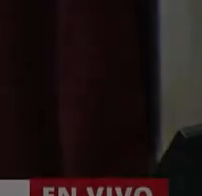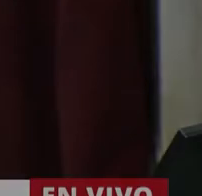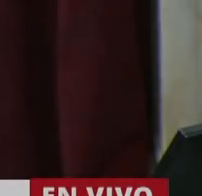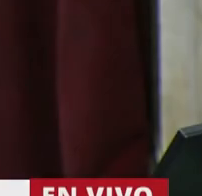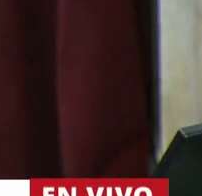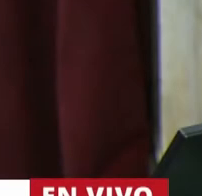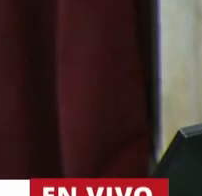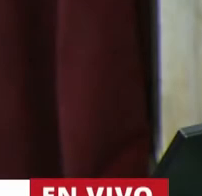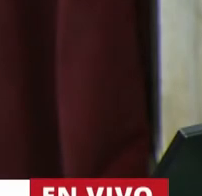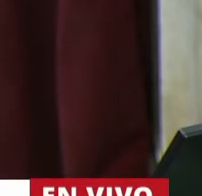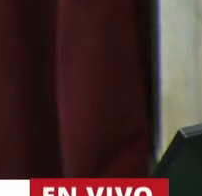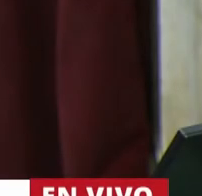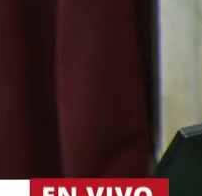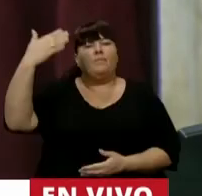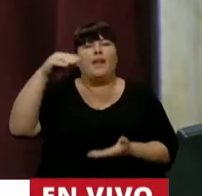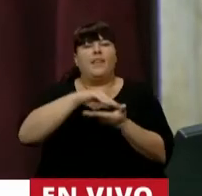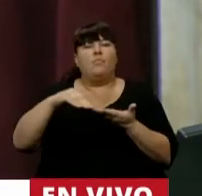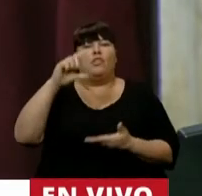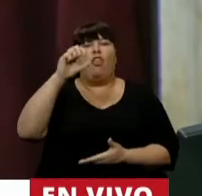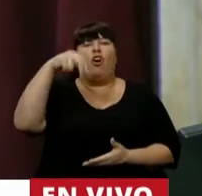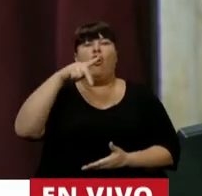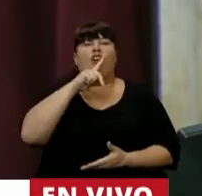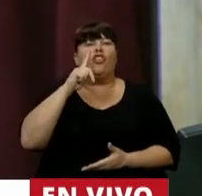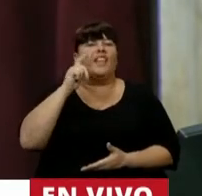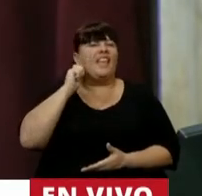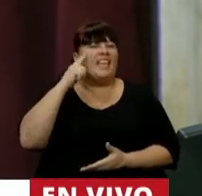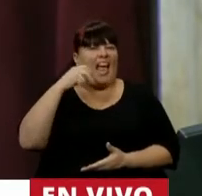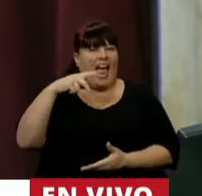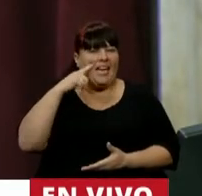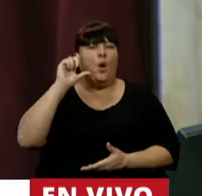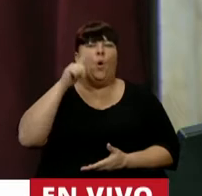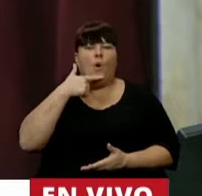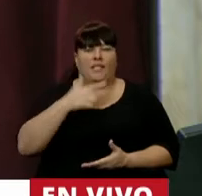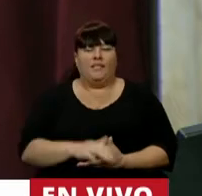Tiene la palabra el diputado Contigiani. Luis.